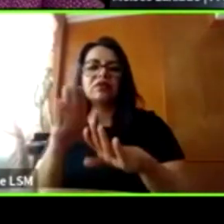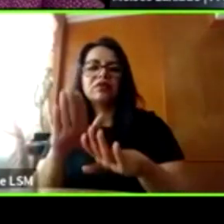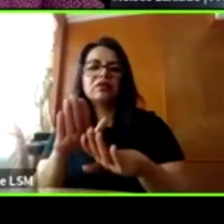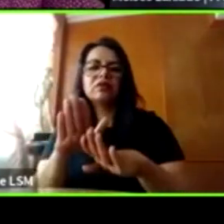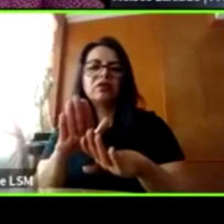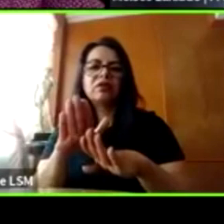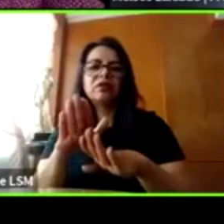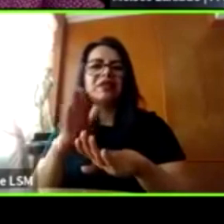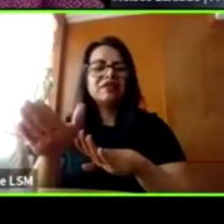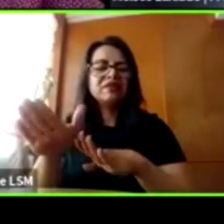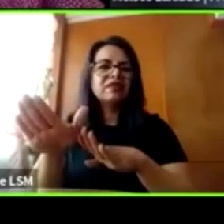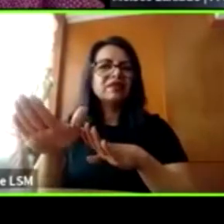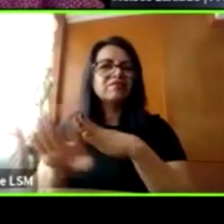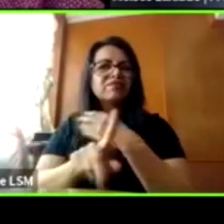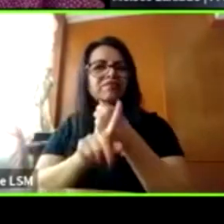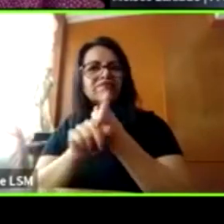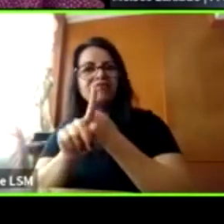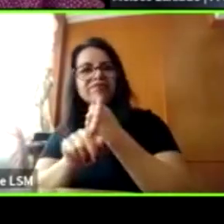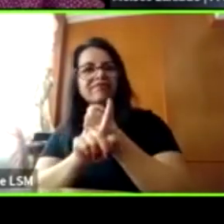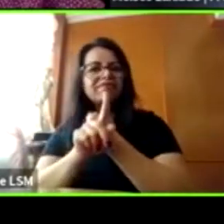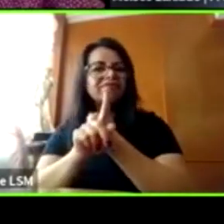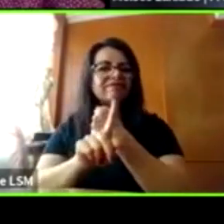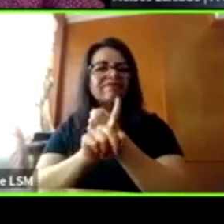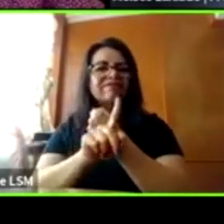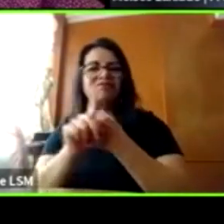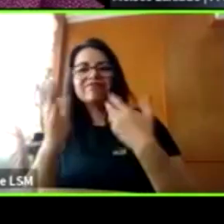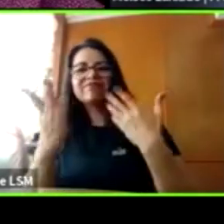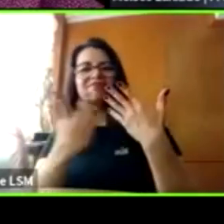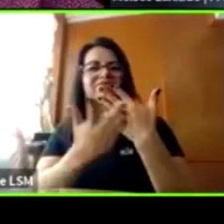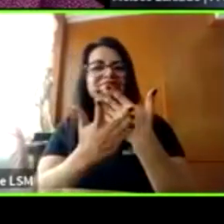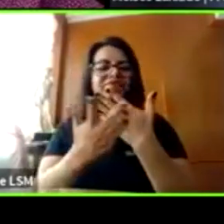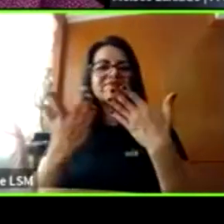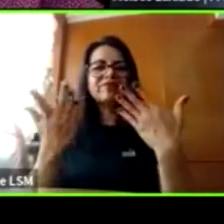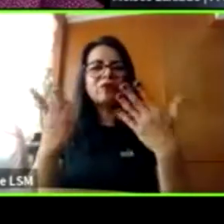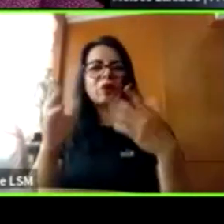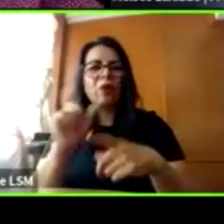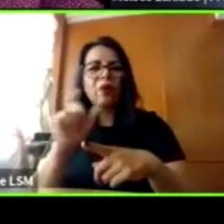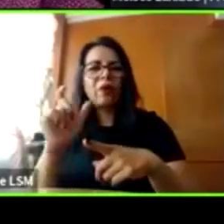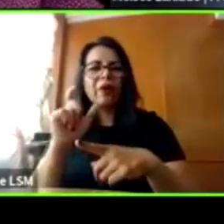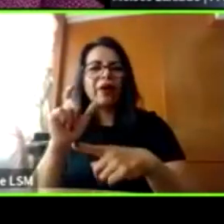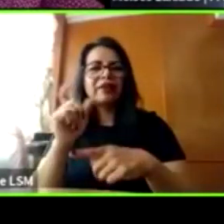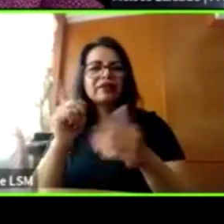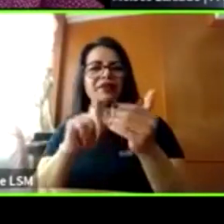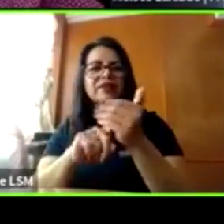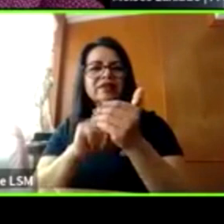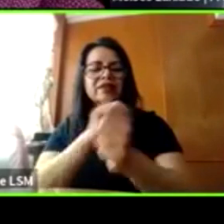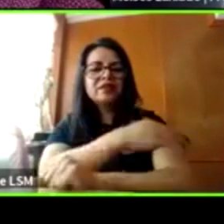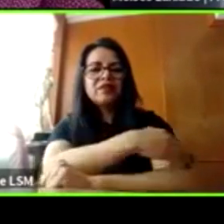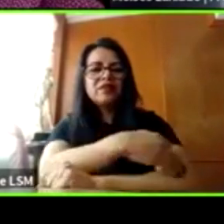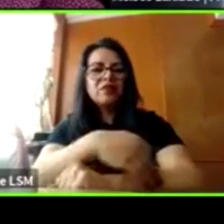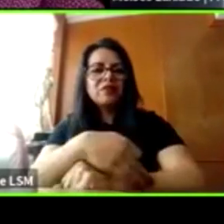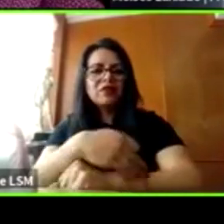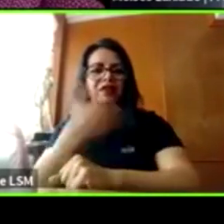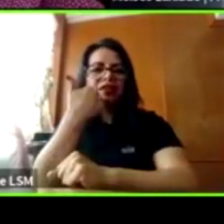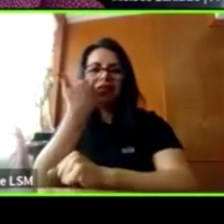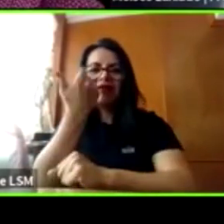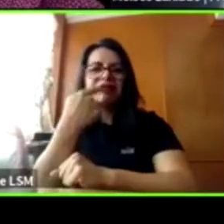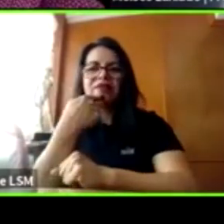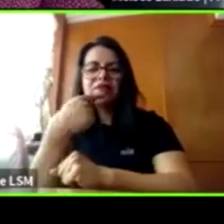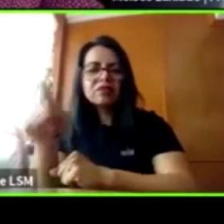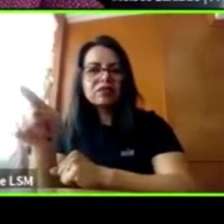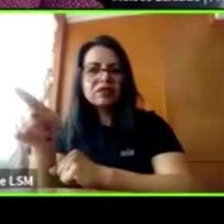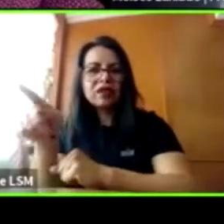disyuntiva de verdad en la que se encuentran personas de la propia familia para no acusar, para permanecer como testigos